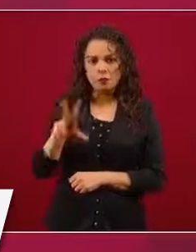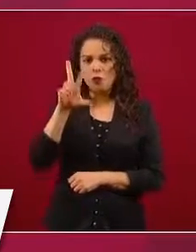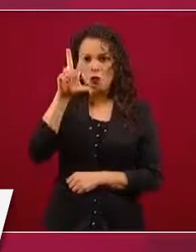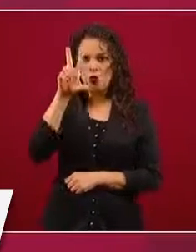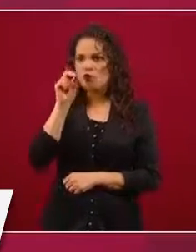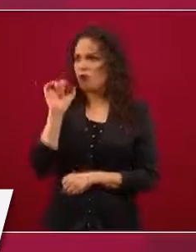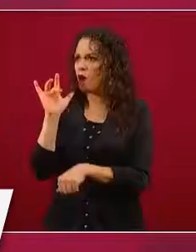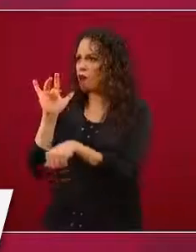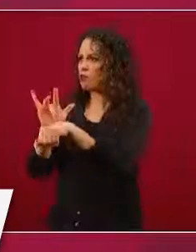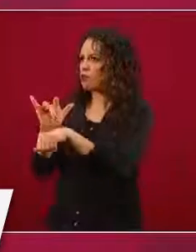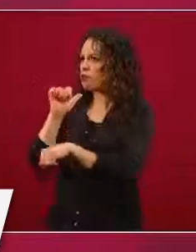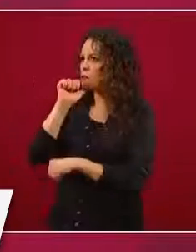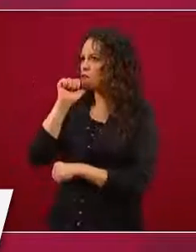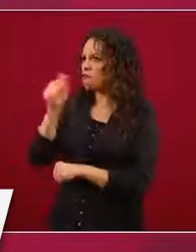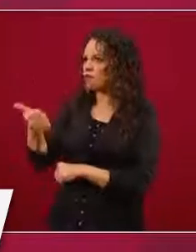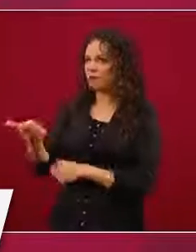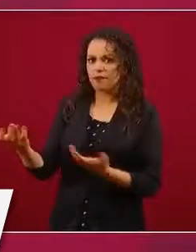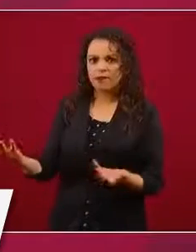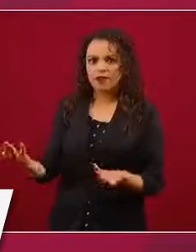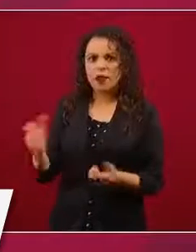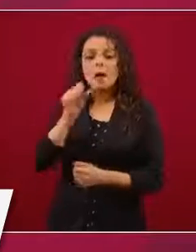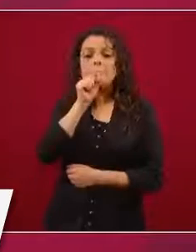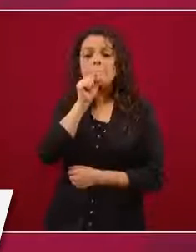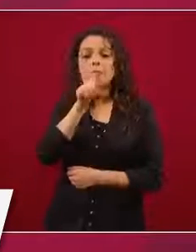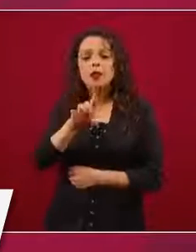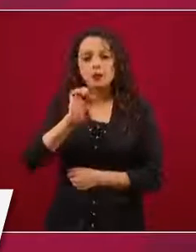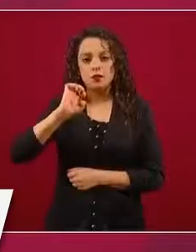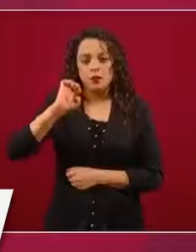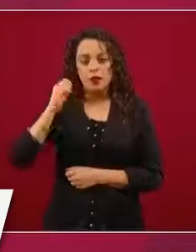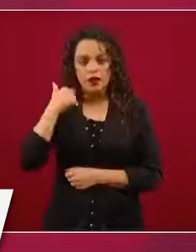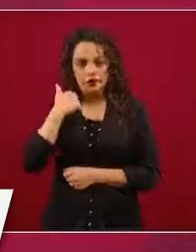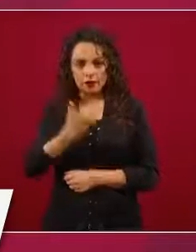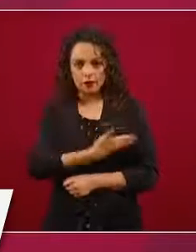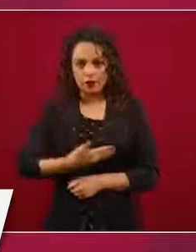A Cedillo lo mismo, a todos.